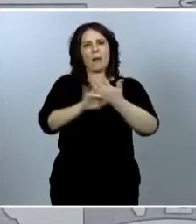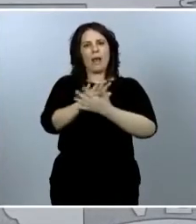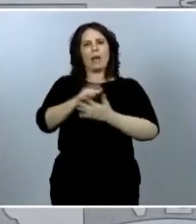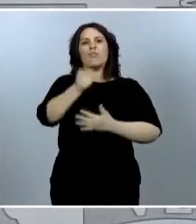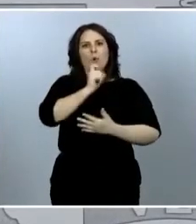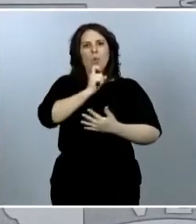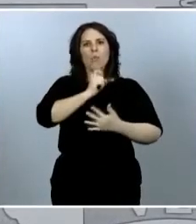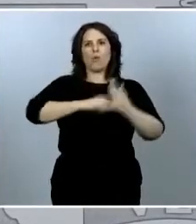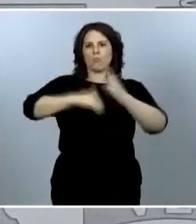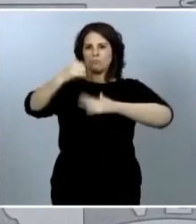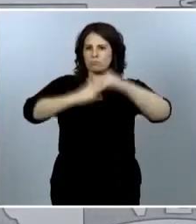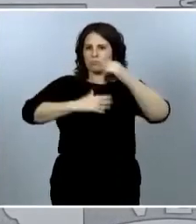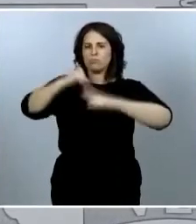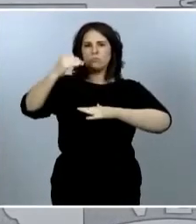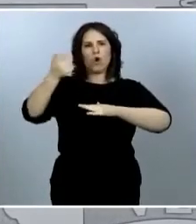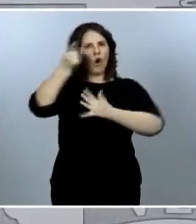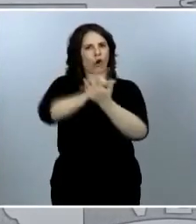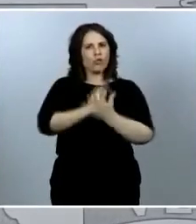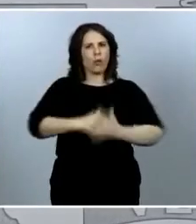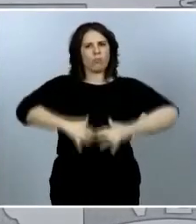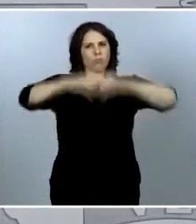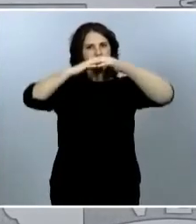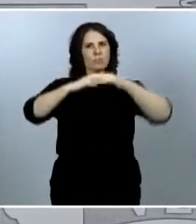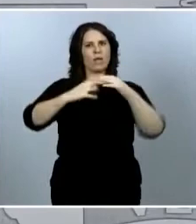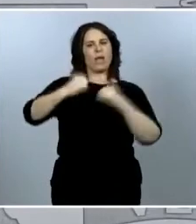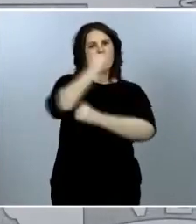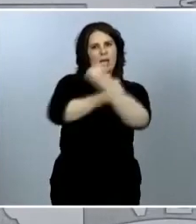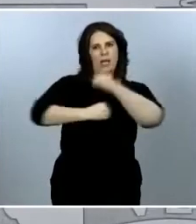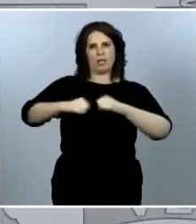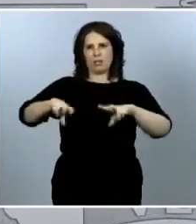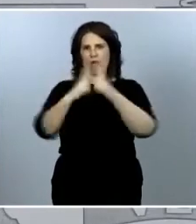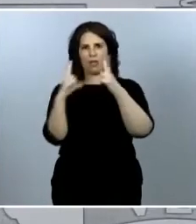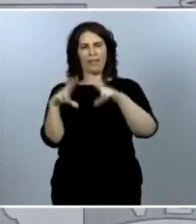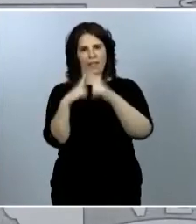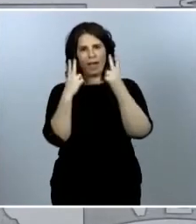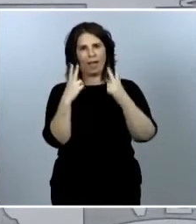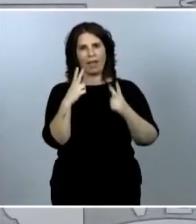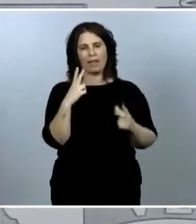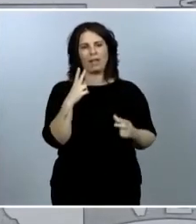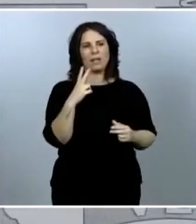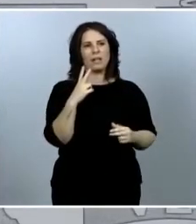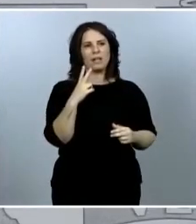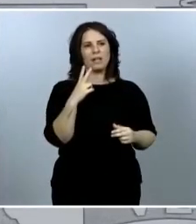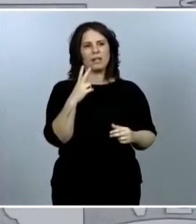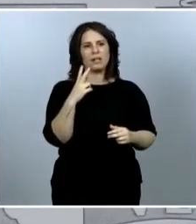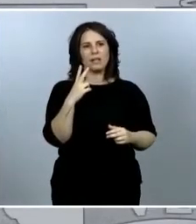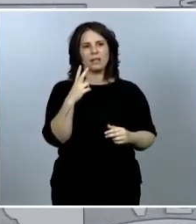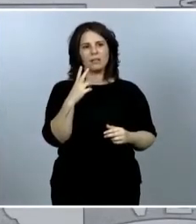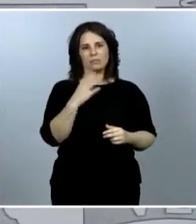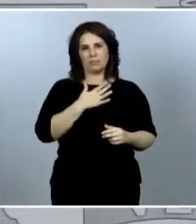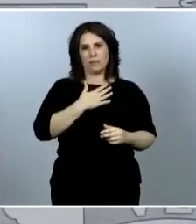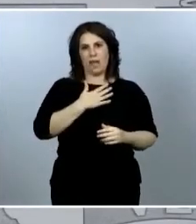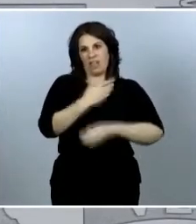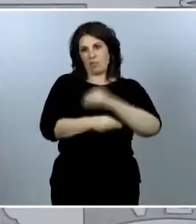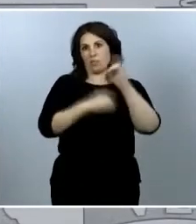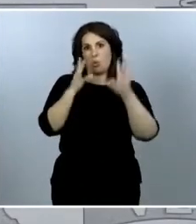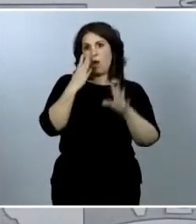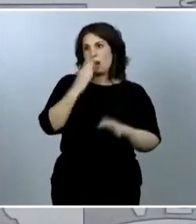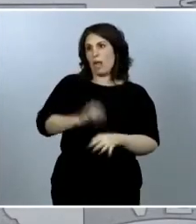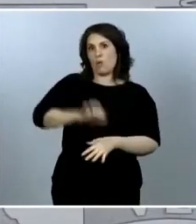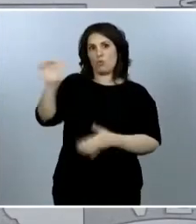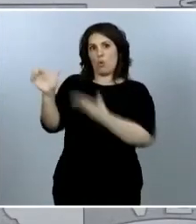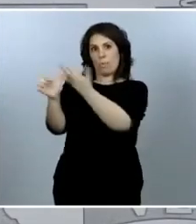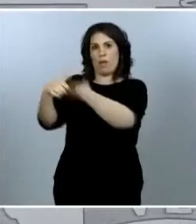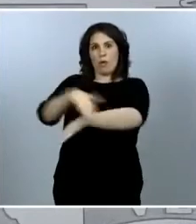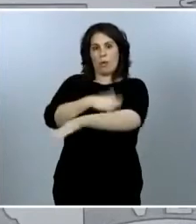económica, como nos disponemos a hacerlo también desde el punto de vista europeo el gobierno de España y el resto de Estados